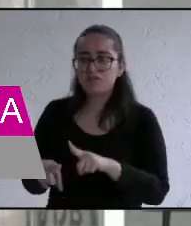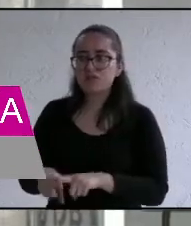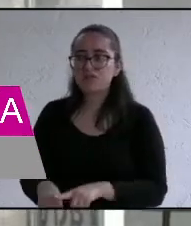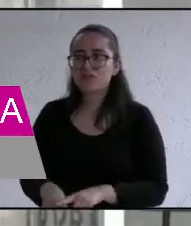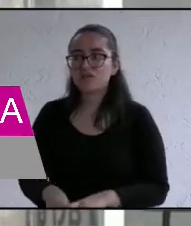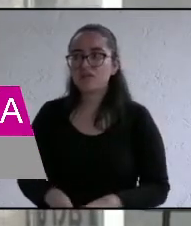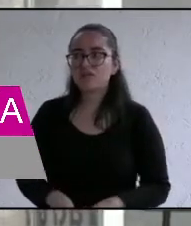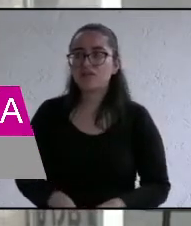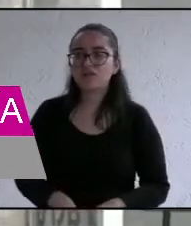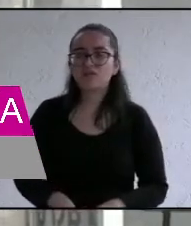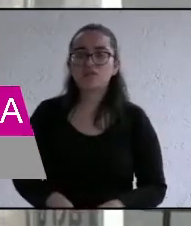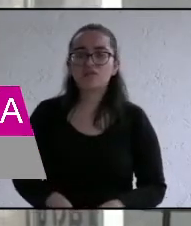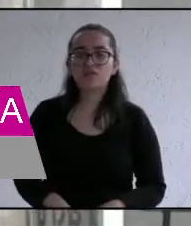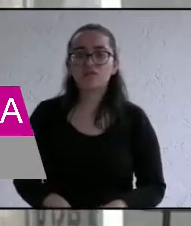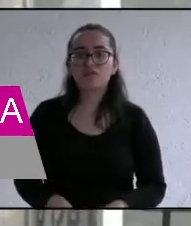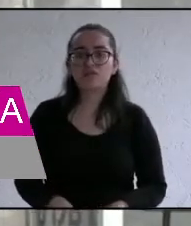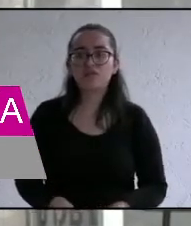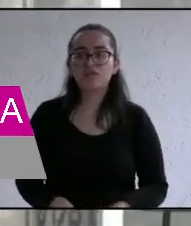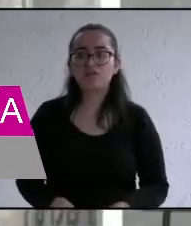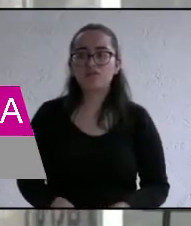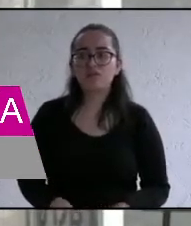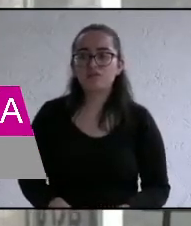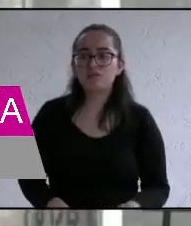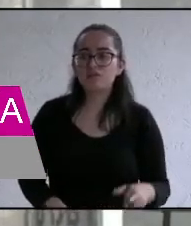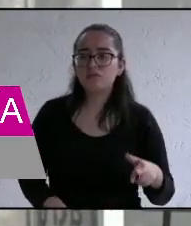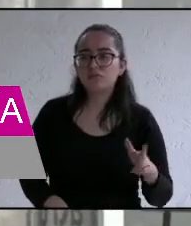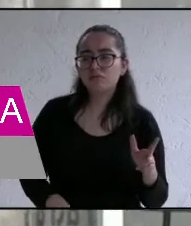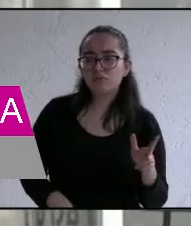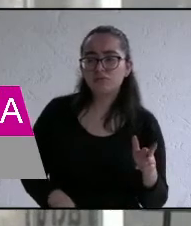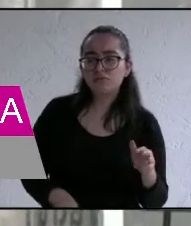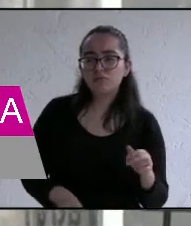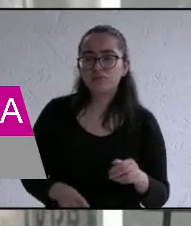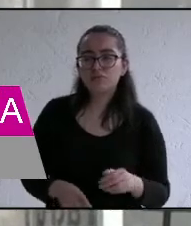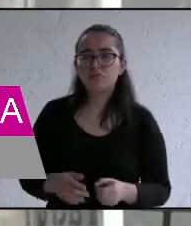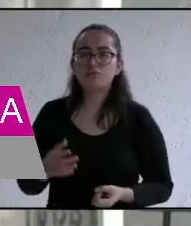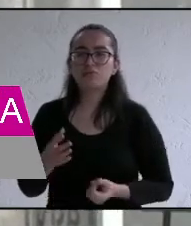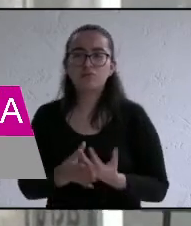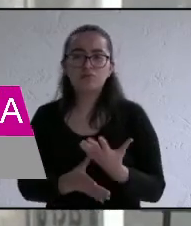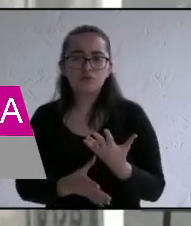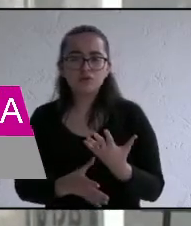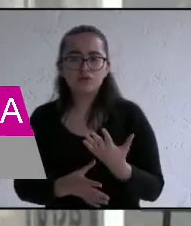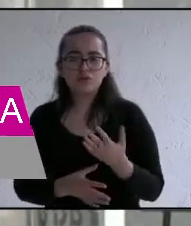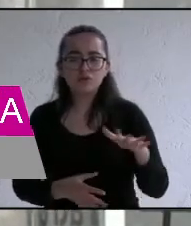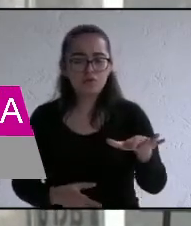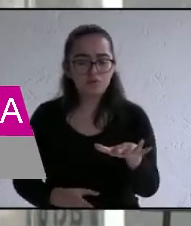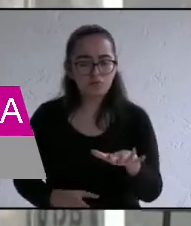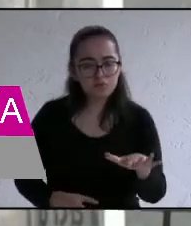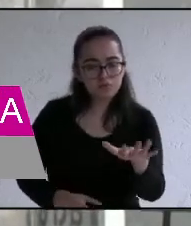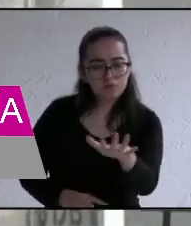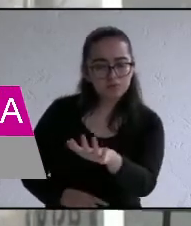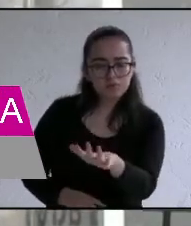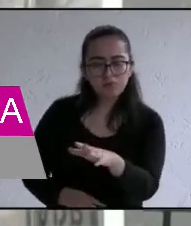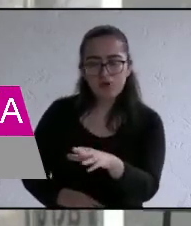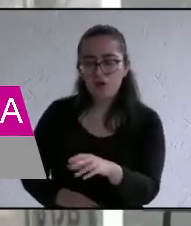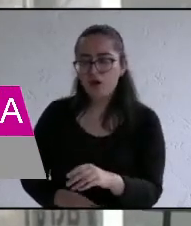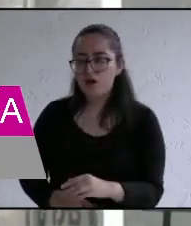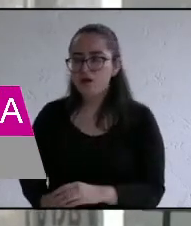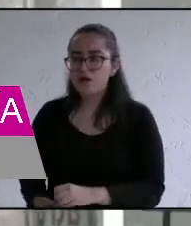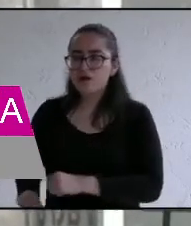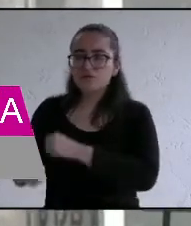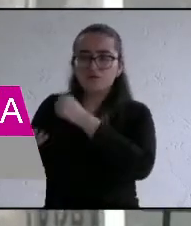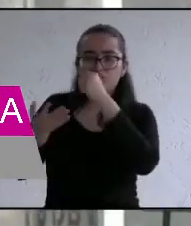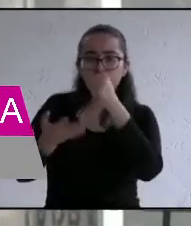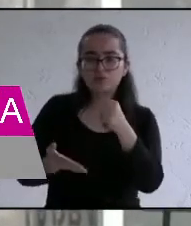tenemos que crear el escuadrón de bomberos y ahí se va a instalar en esos módulos gestionar una fiscalía que